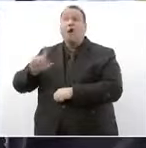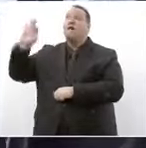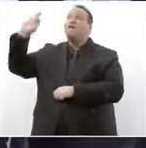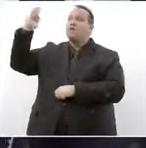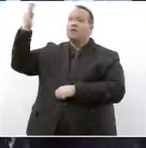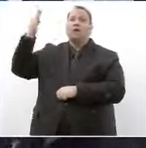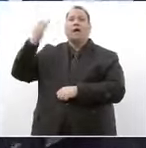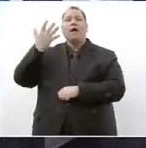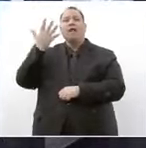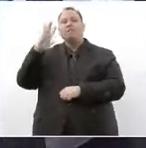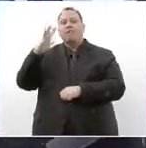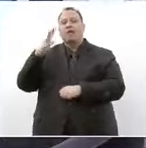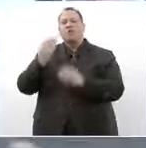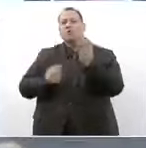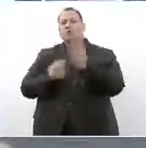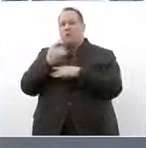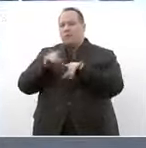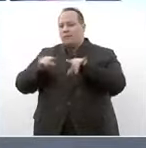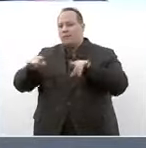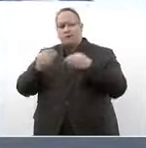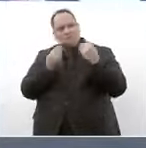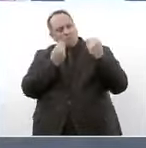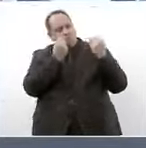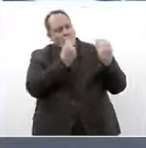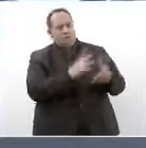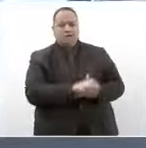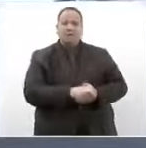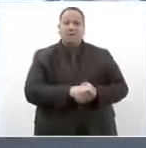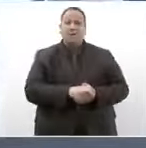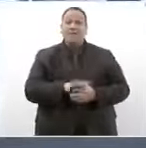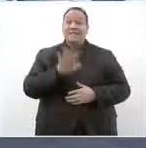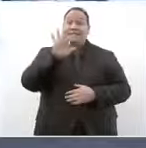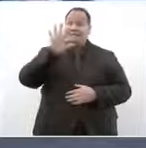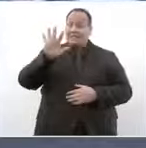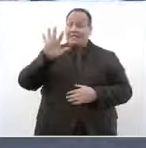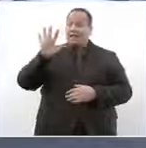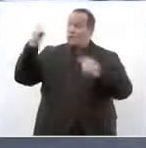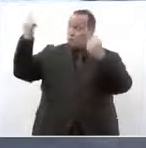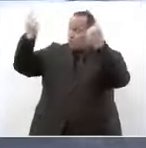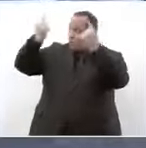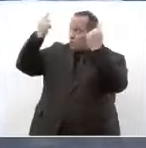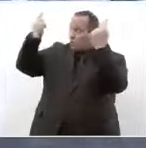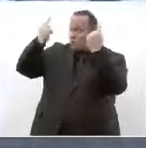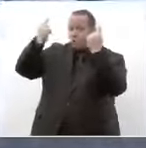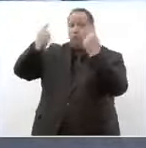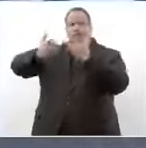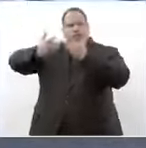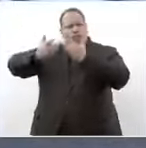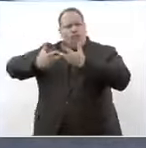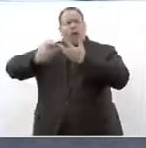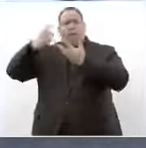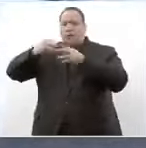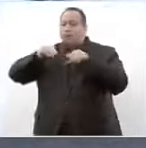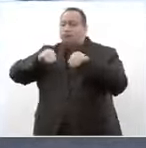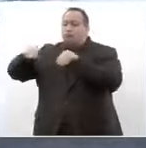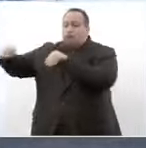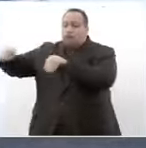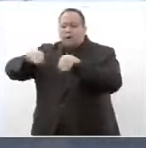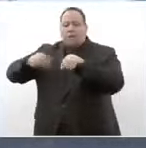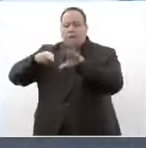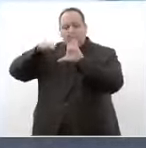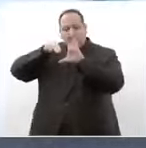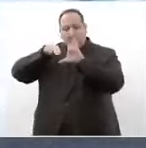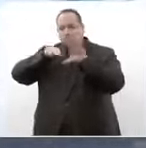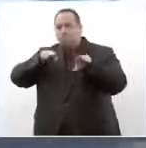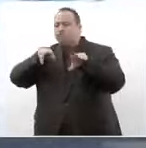gobierno federal otorgará 10 unidades móviles de las cuales 5 serán ambulancias con equipamiento para traslado